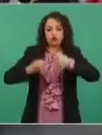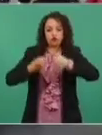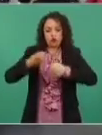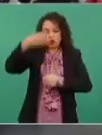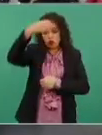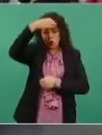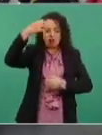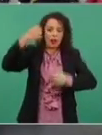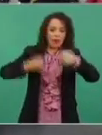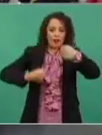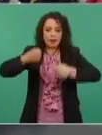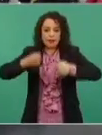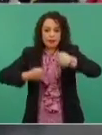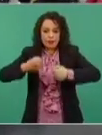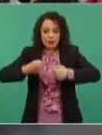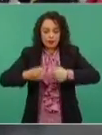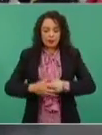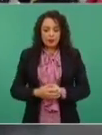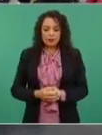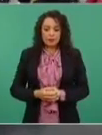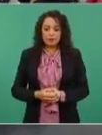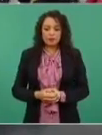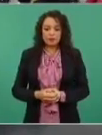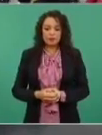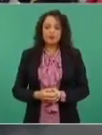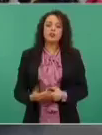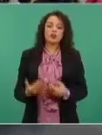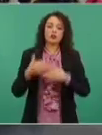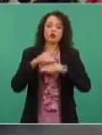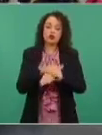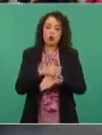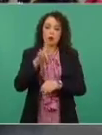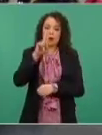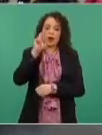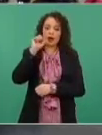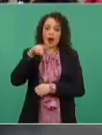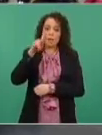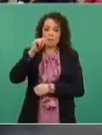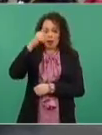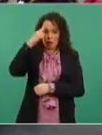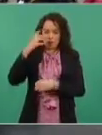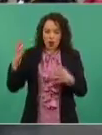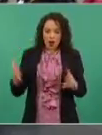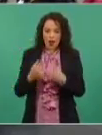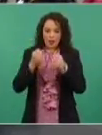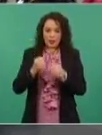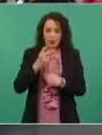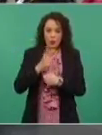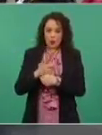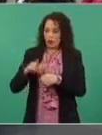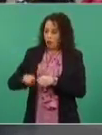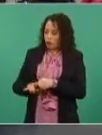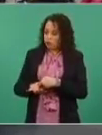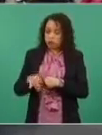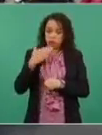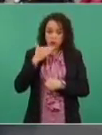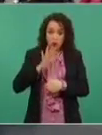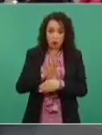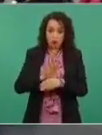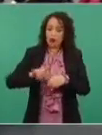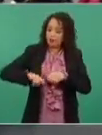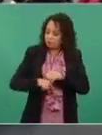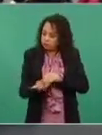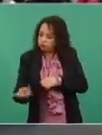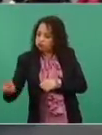y las rampas, los sitios en que están las